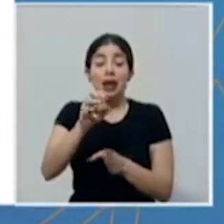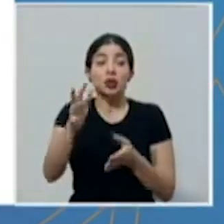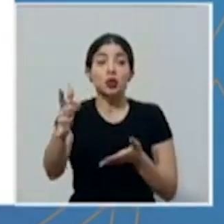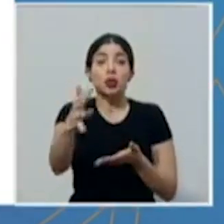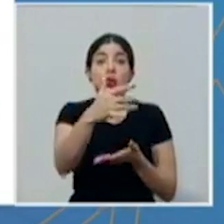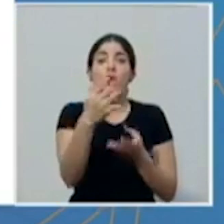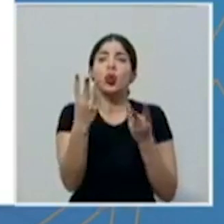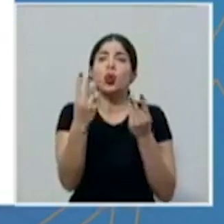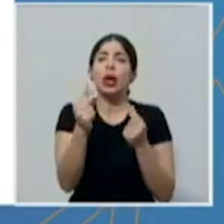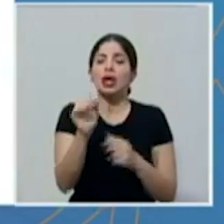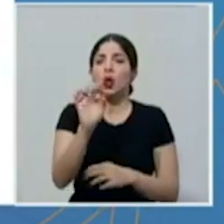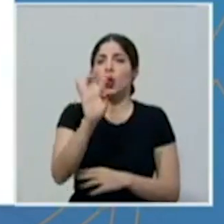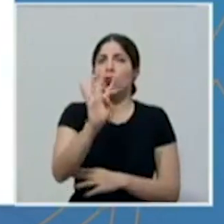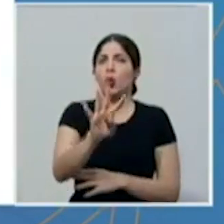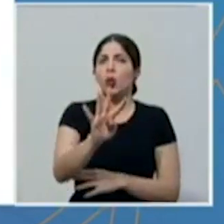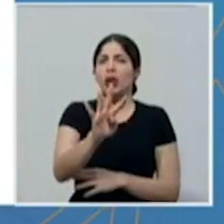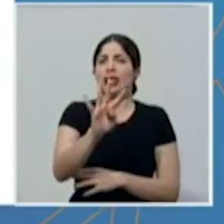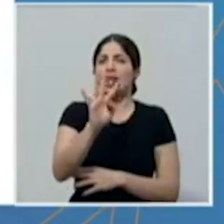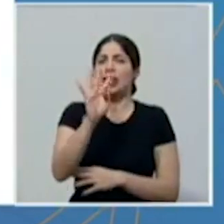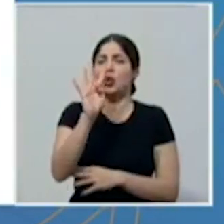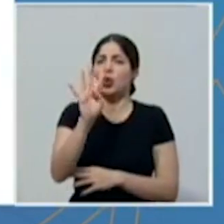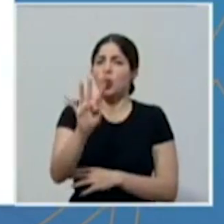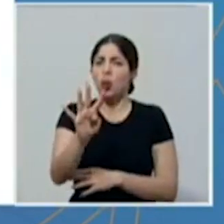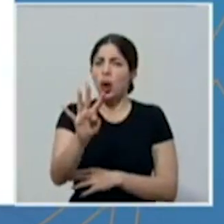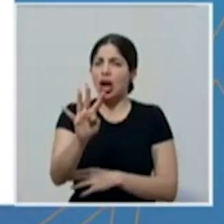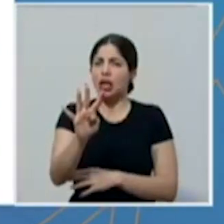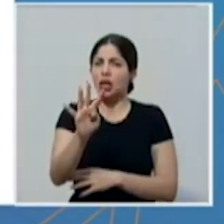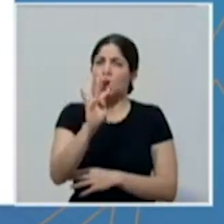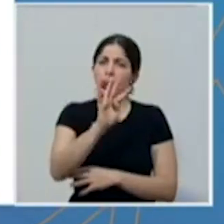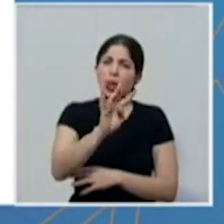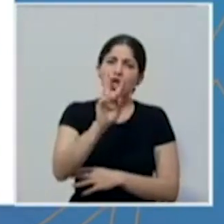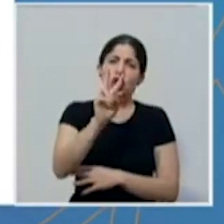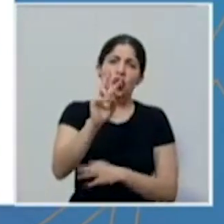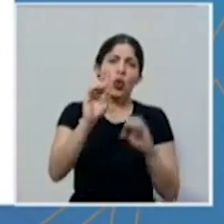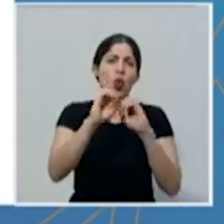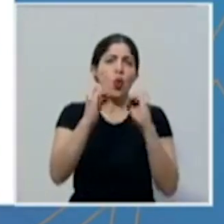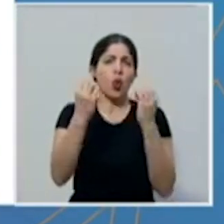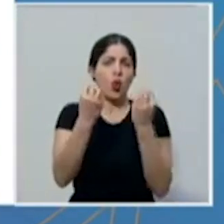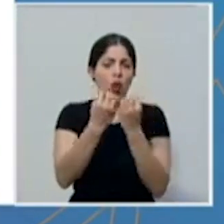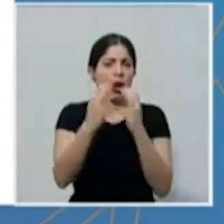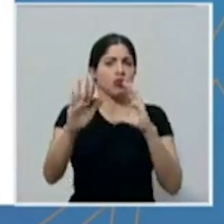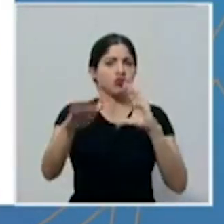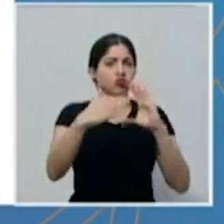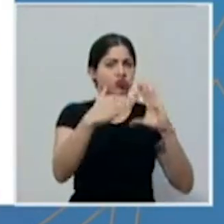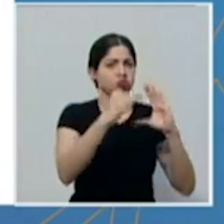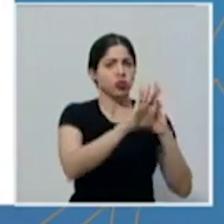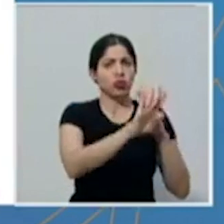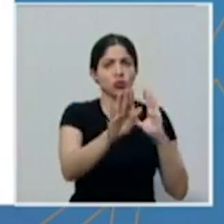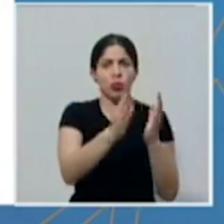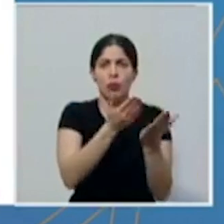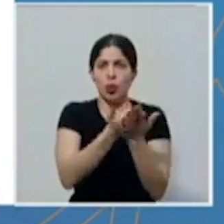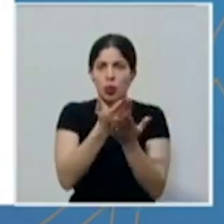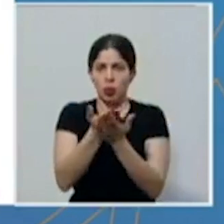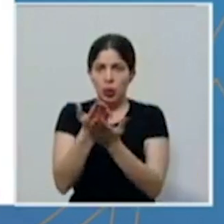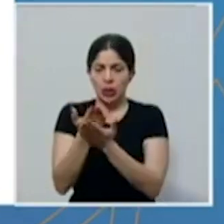44, 42 organizaciones habían remitido sus propuestas, hay alrededor de 44